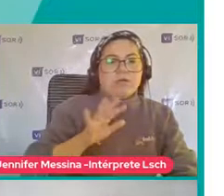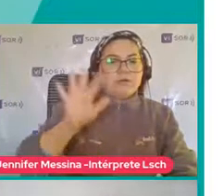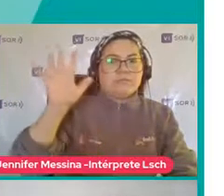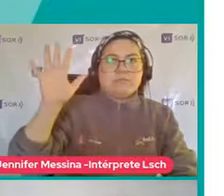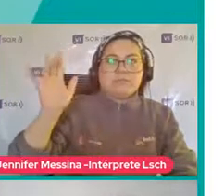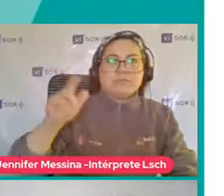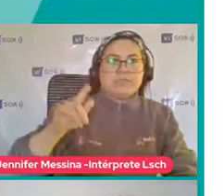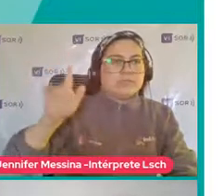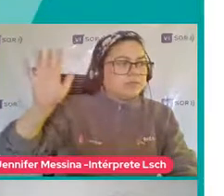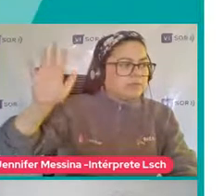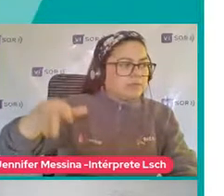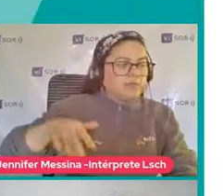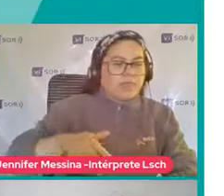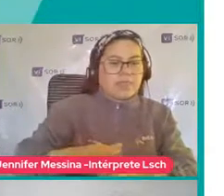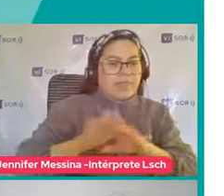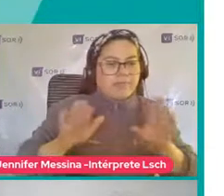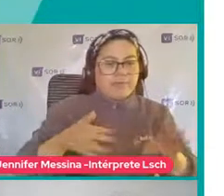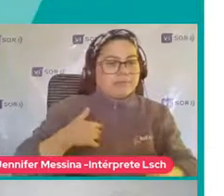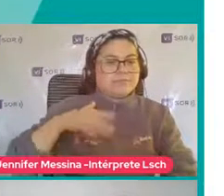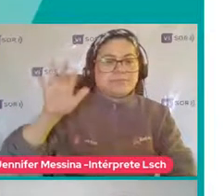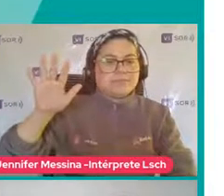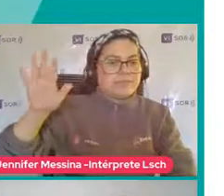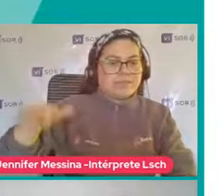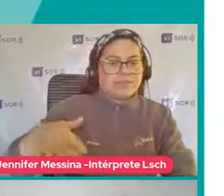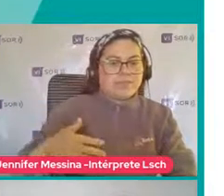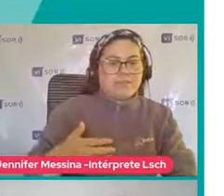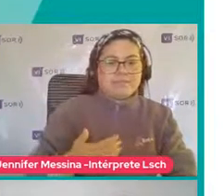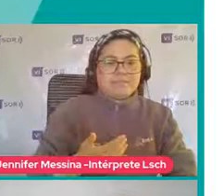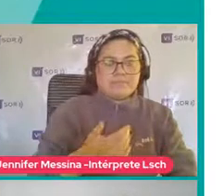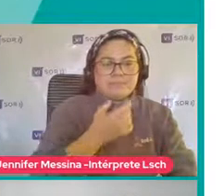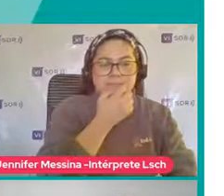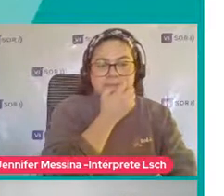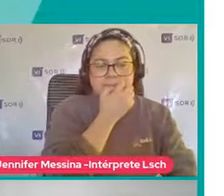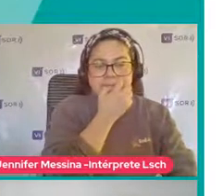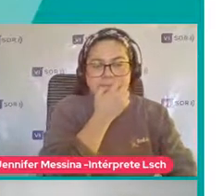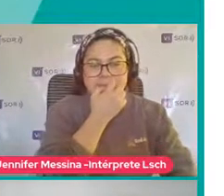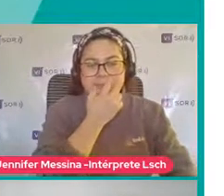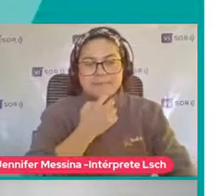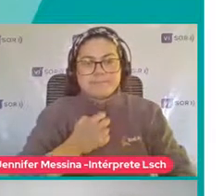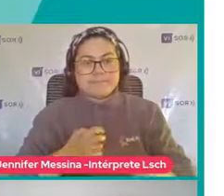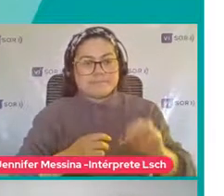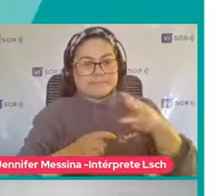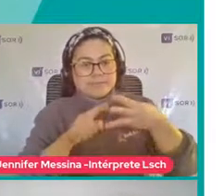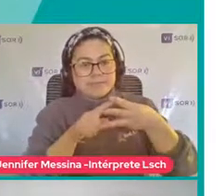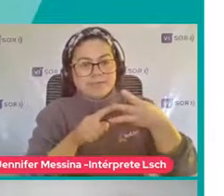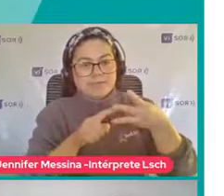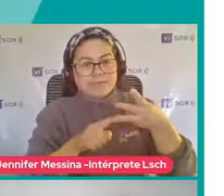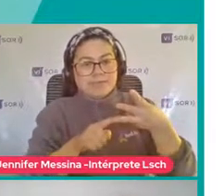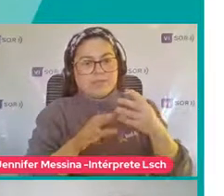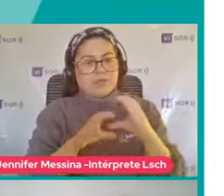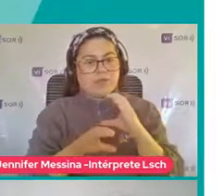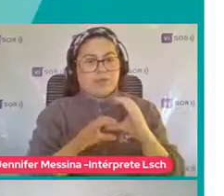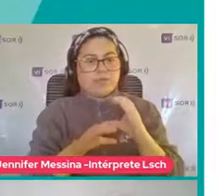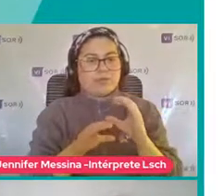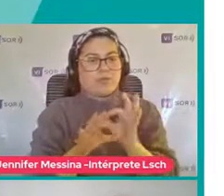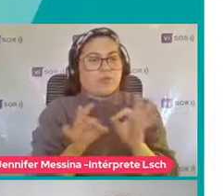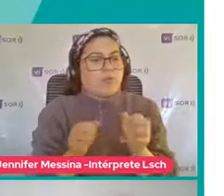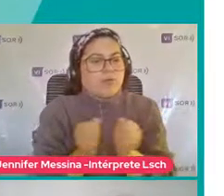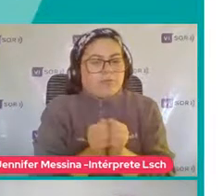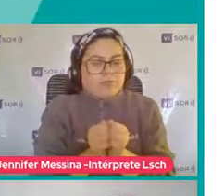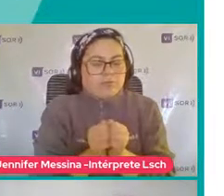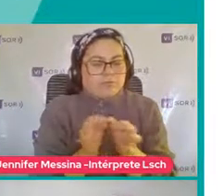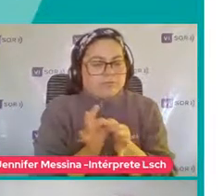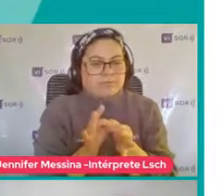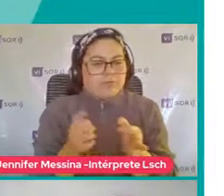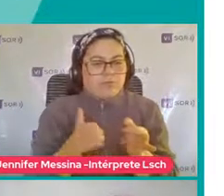Hola ¿Sí? Pero no Estos tres actos Comunicativos O sea Las tres señales Para que sea un acto Comunicativo Nunca están juntos En